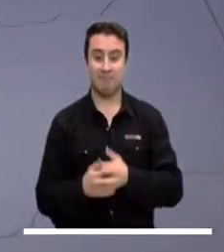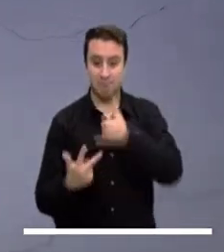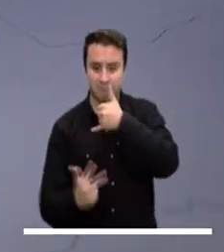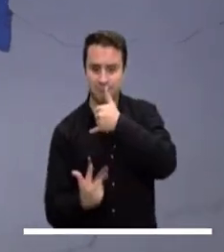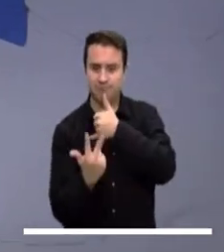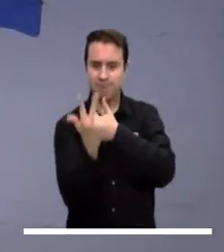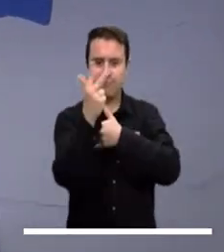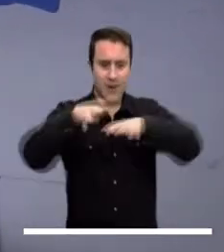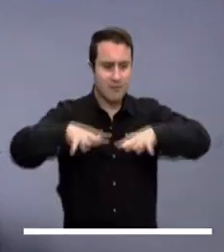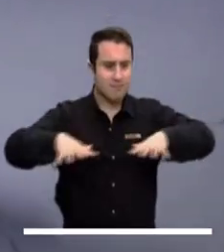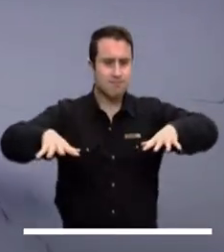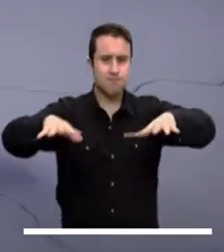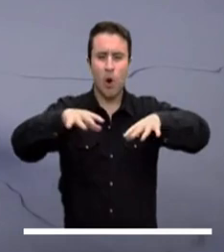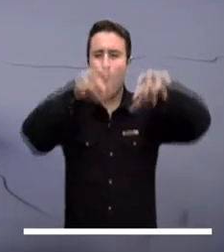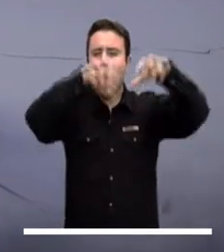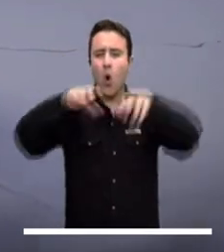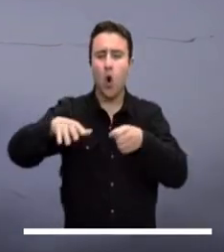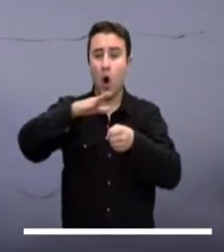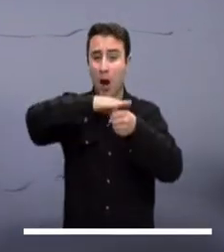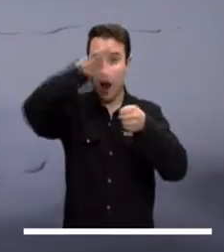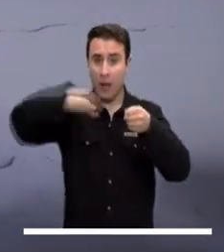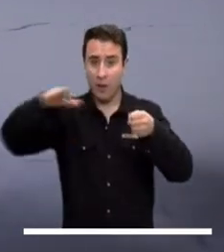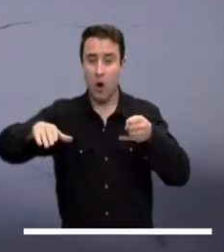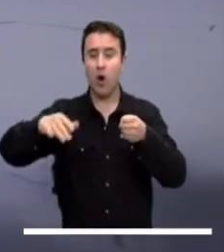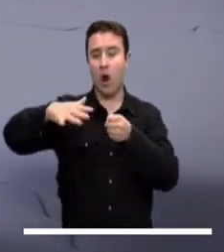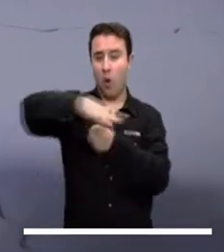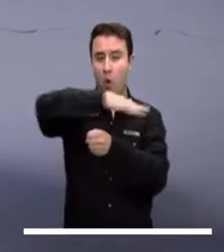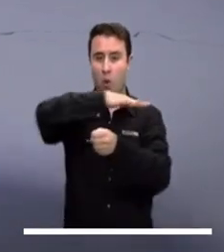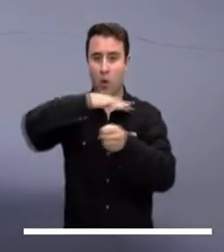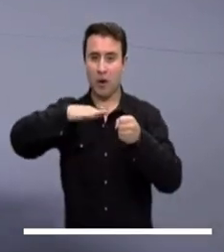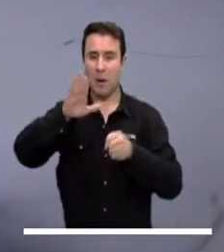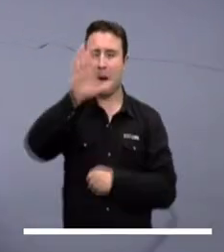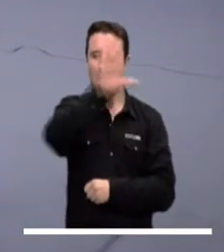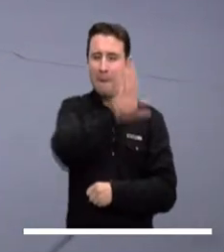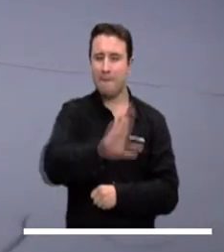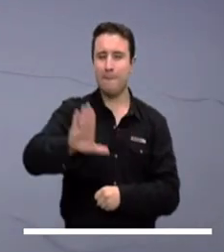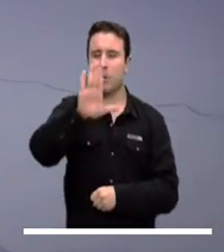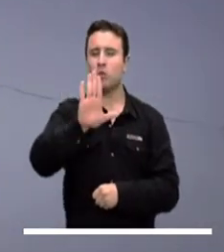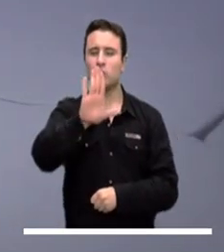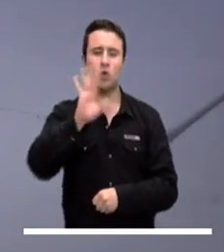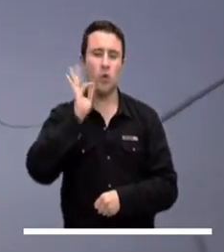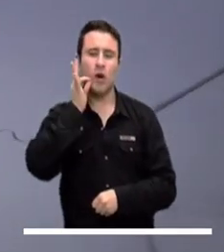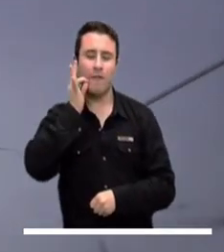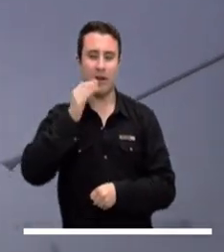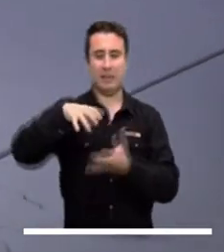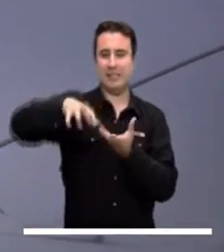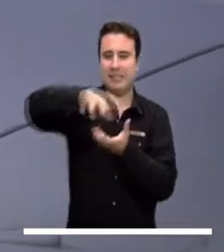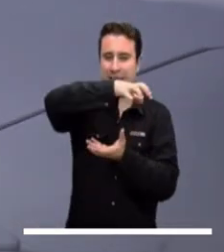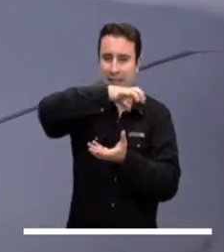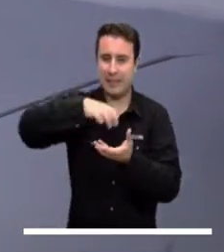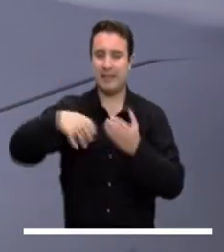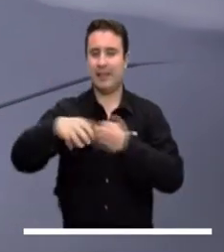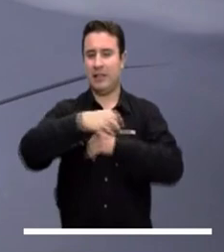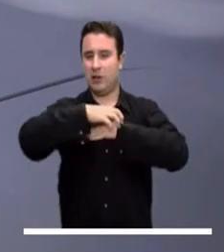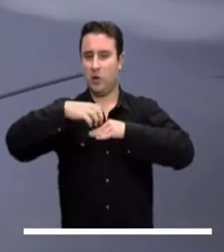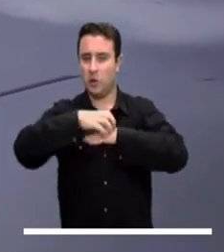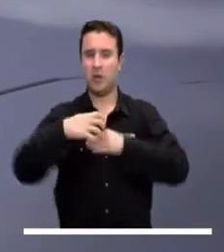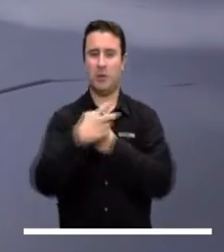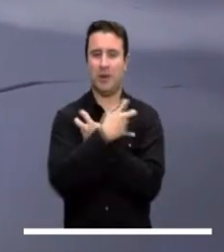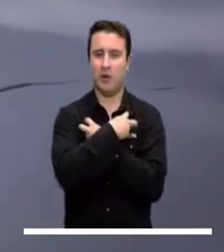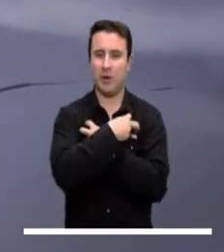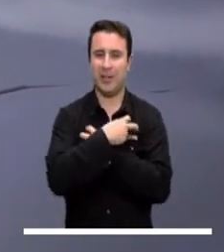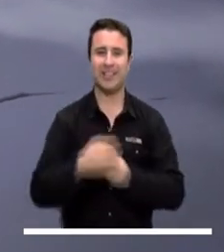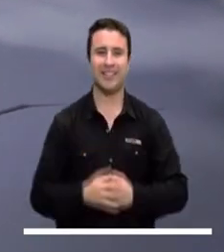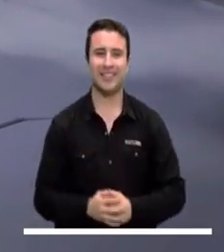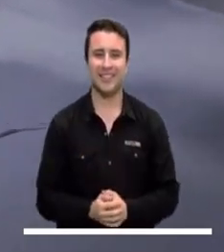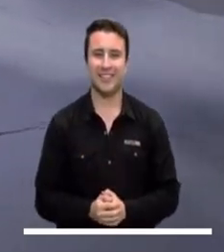En la región andina los pronósticos anuncian precipitaciones en Antioquia, Cundinamarca, Eje Cafetero, Los Santanderes, Tolima